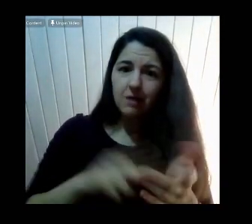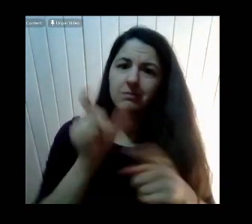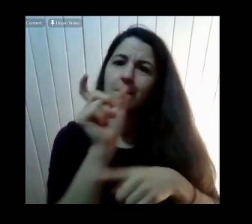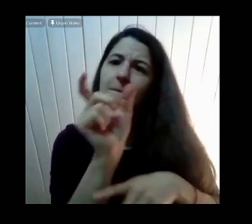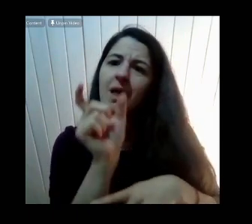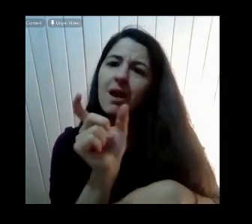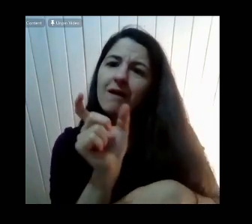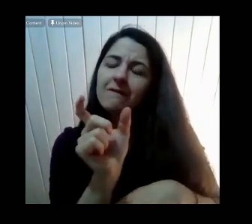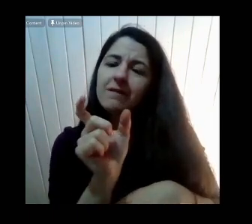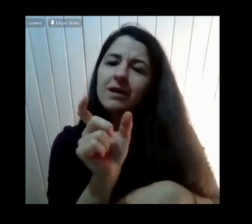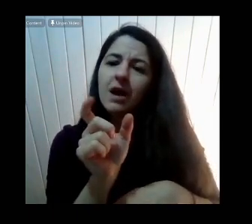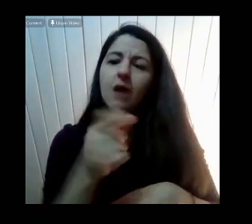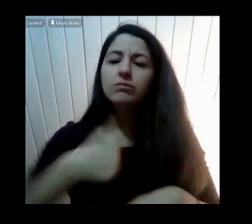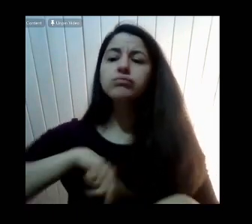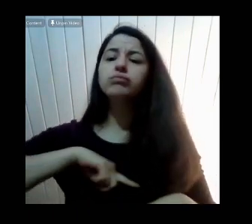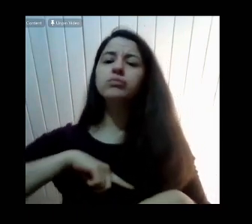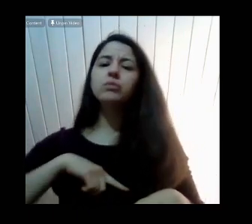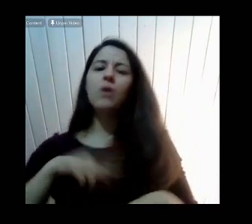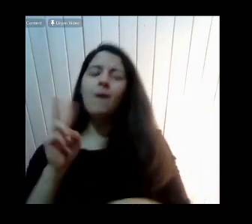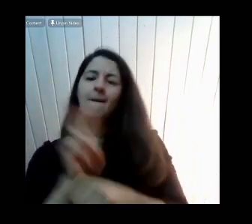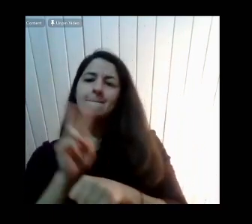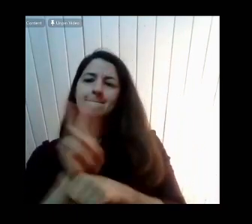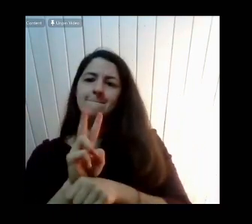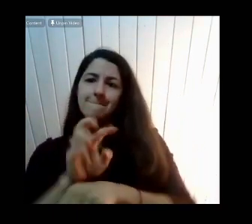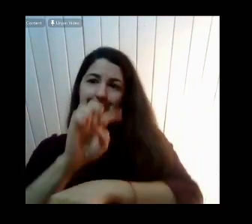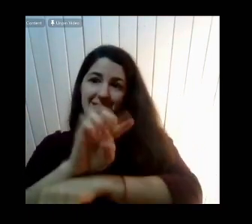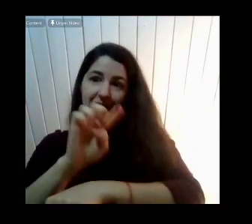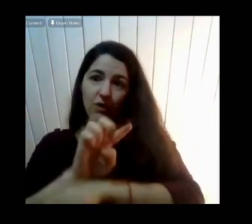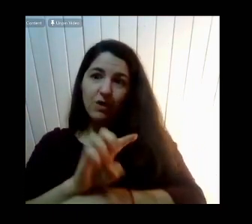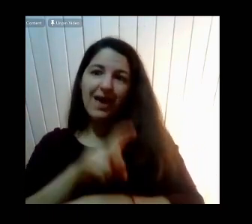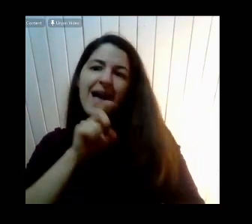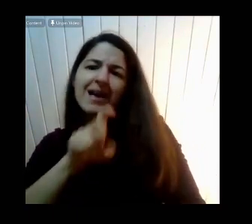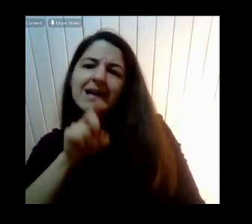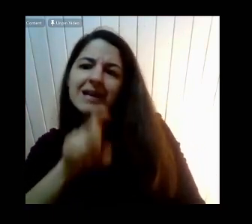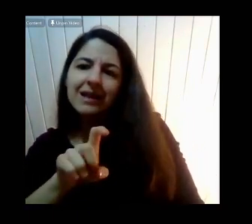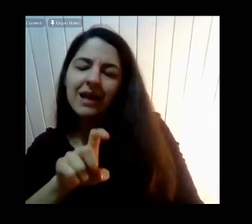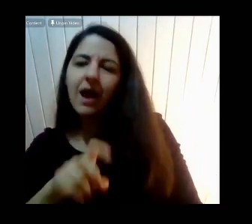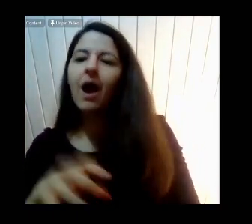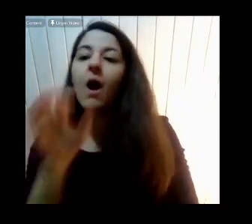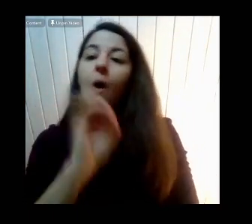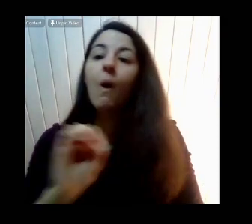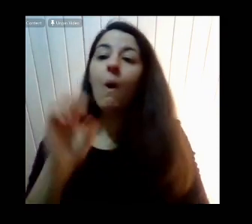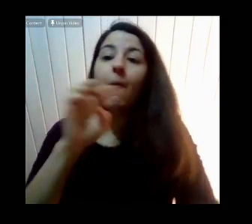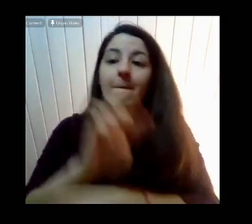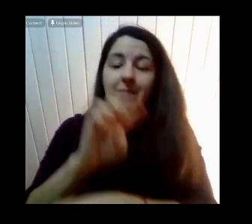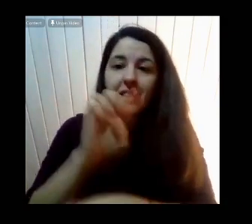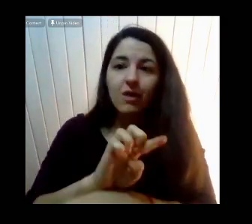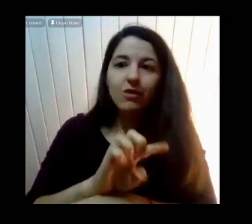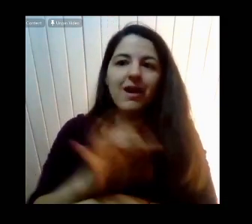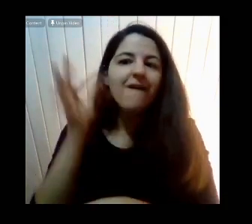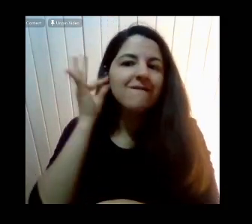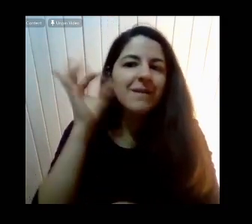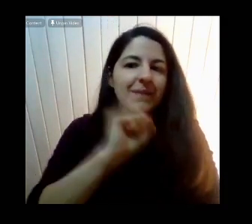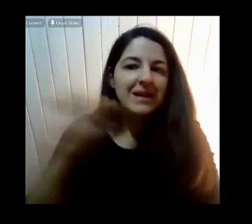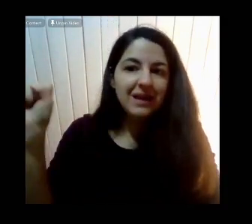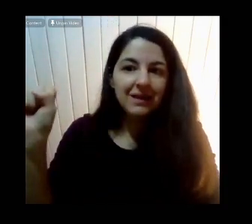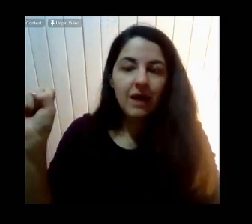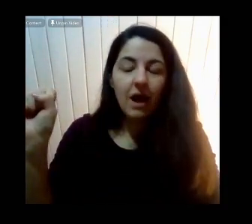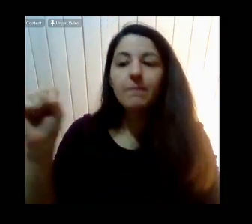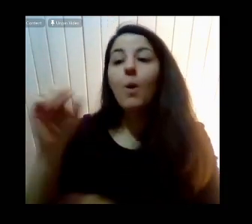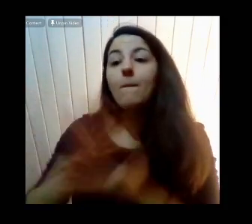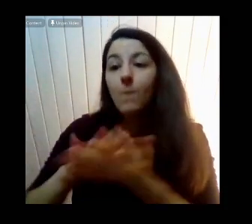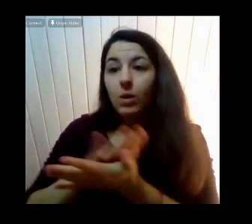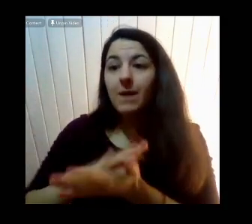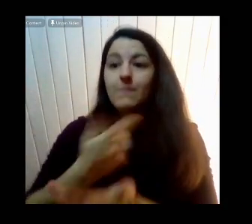Crítica Lo que existe Es una pedagogía Feminista O una Coeducación Que es otro Concepto Que se usa Por ejemplo En España Para tocar Estos temas